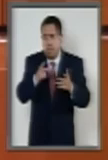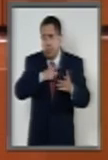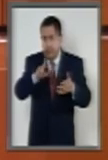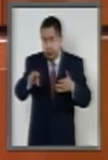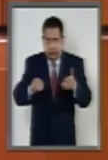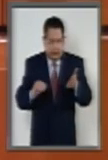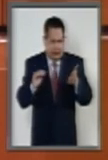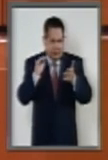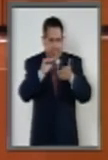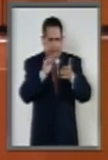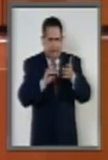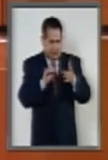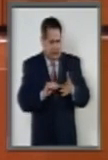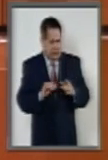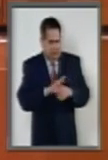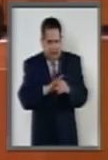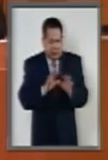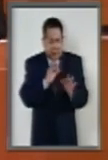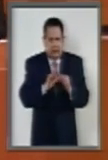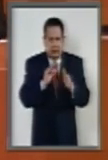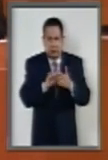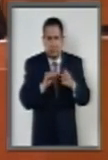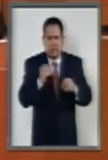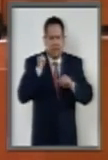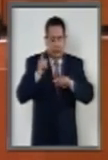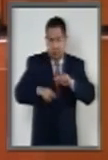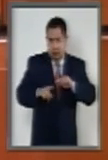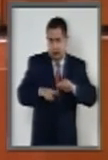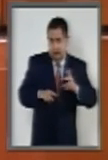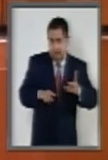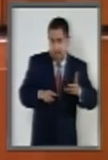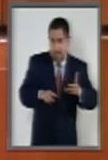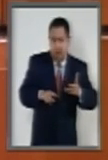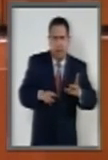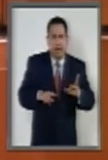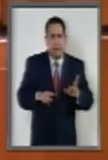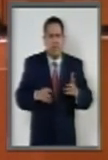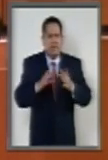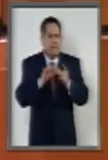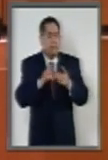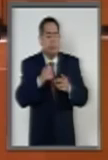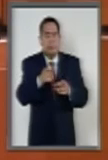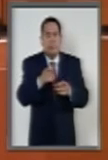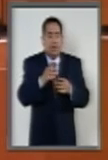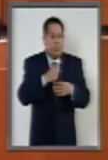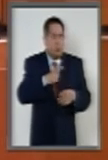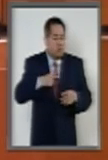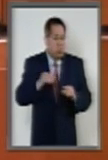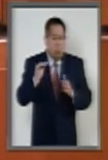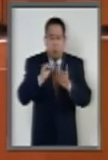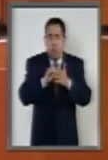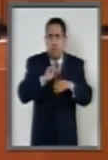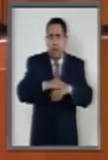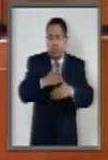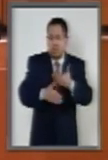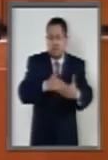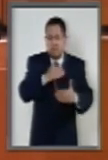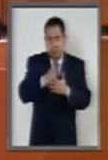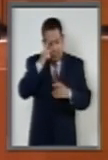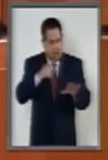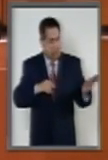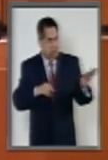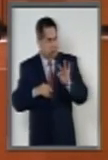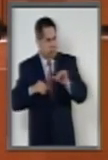incluir algunos aspectos que fueron eliminados en la versión final y que incluyamos el procedimiento para nombrar al